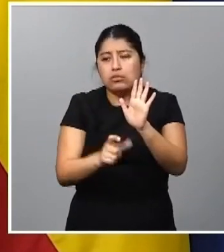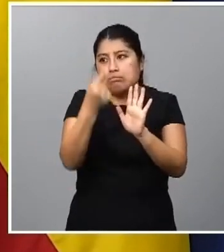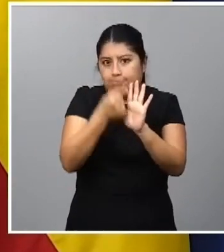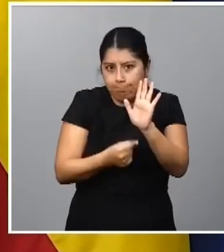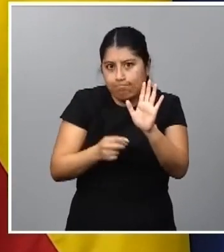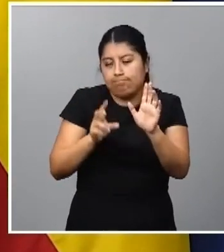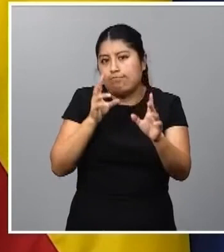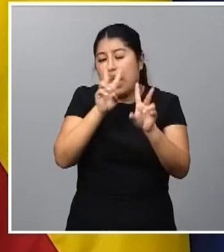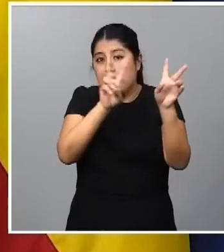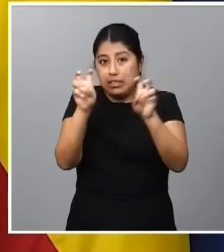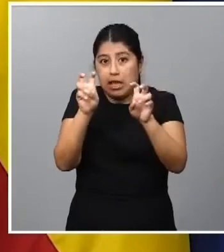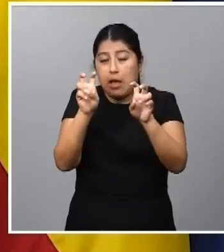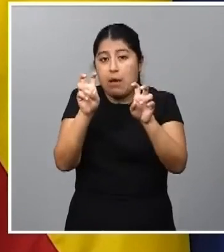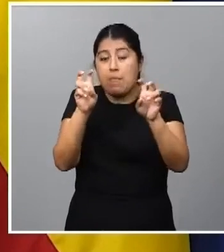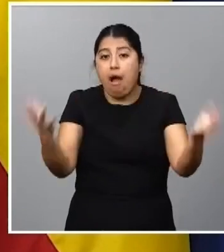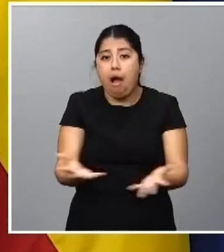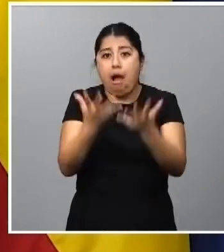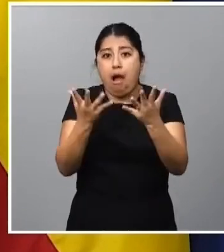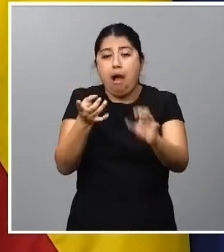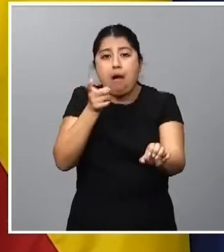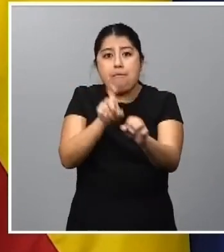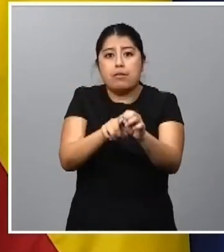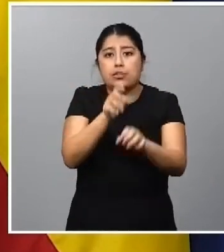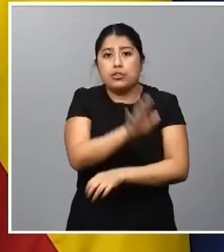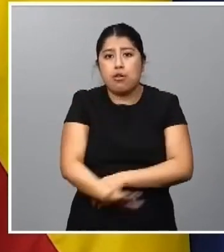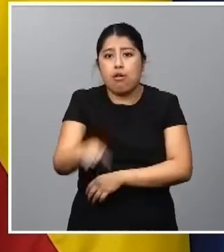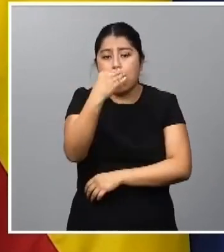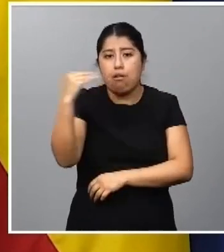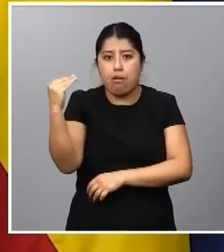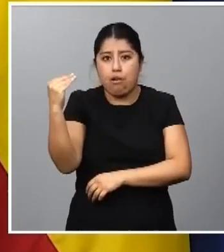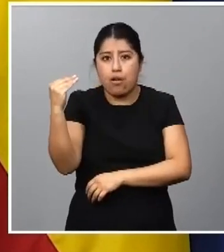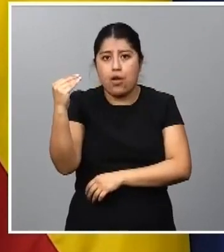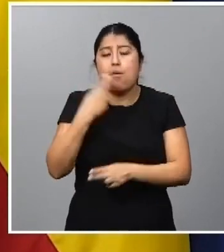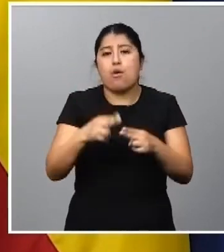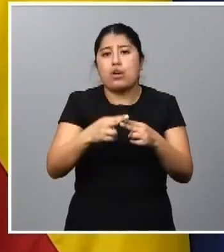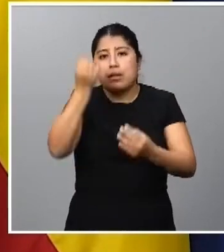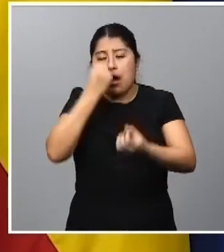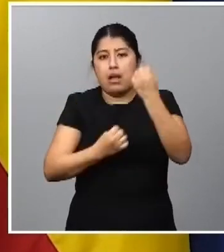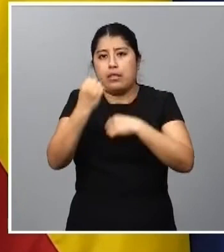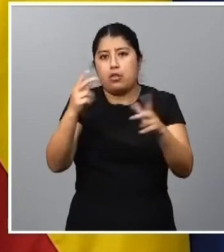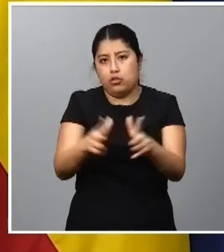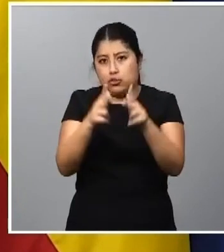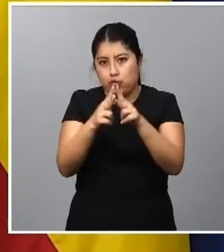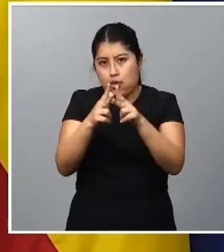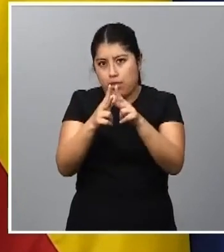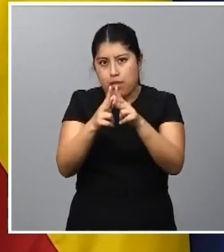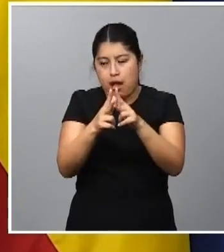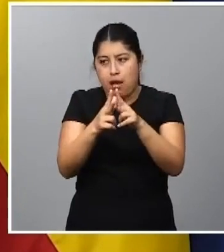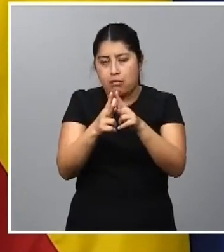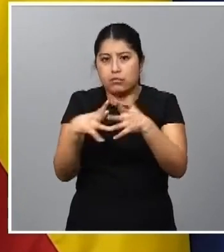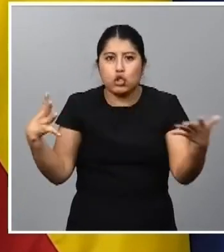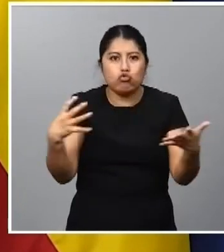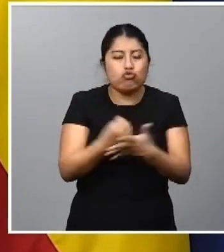estén vinculados a la promoción de la participación de la juventud de la infancia, política, económica o social. La previsión